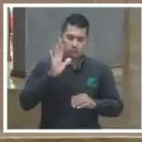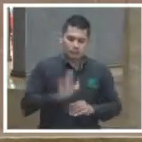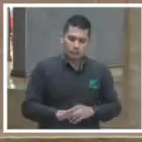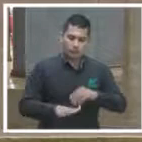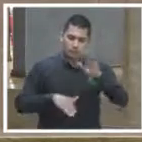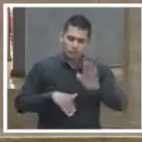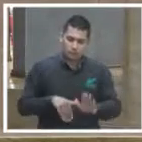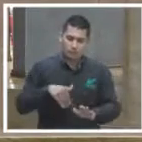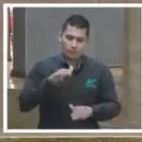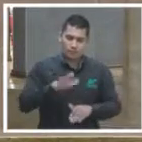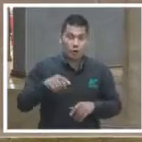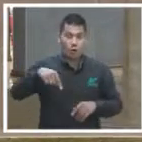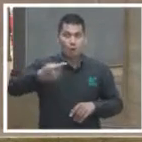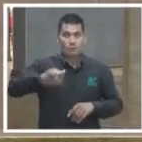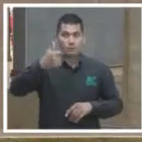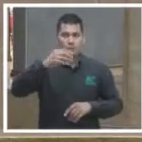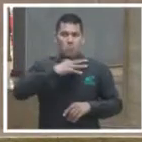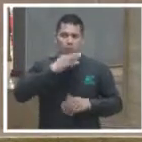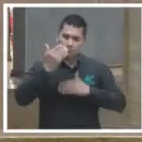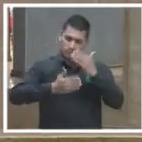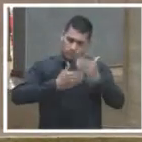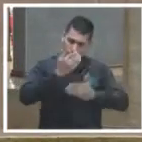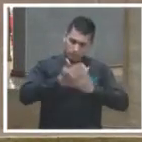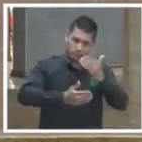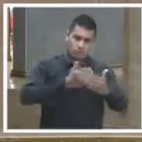posteriormente haya unas